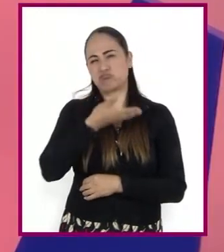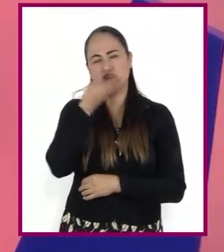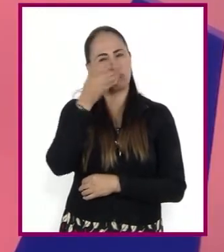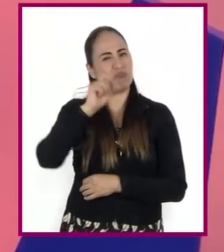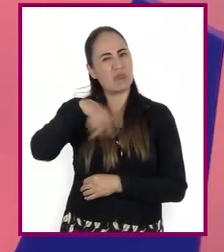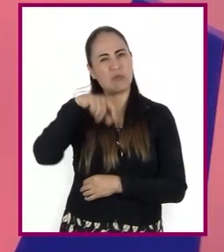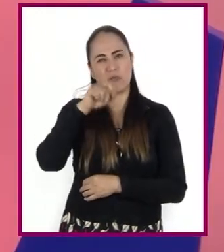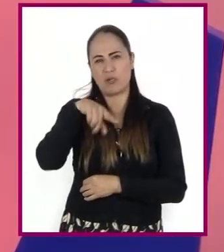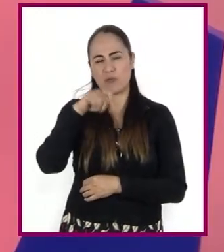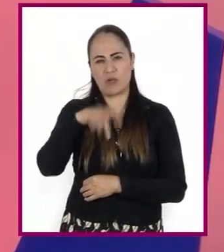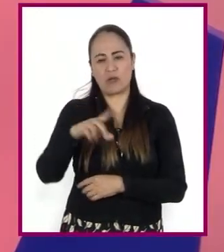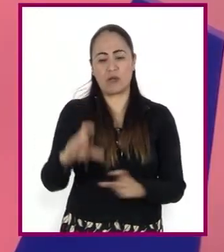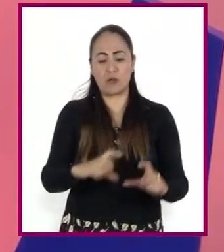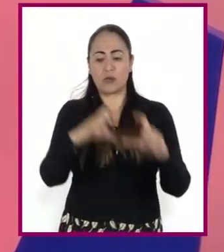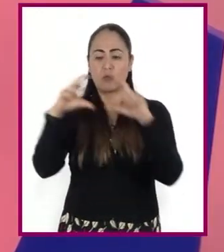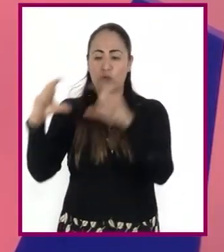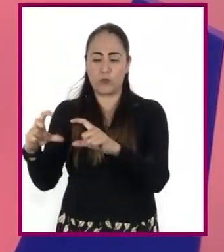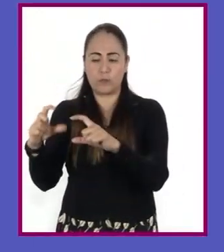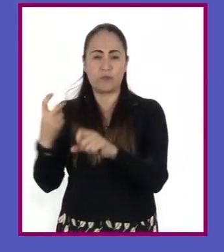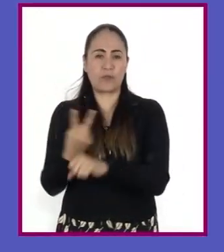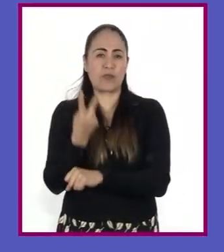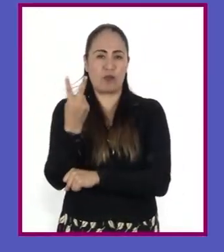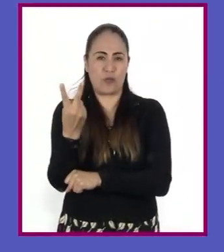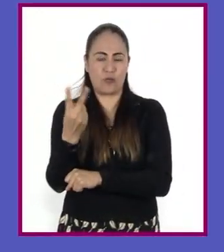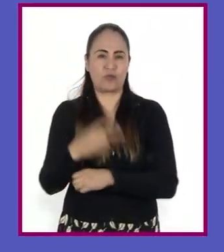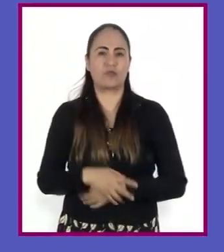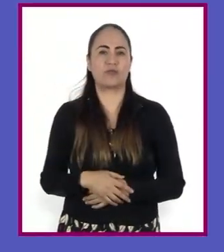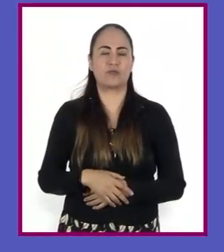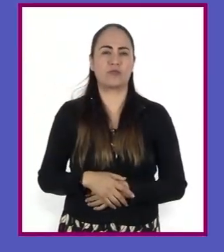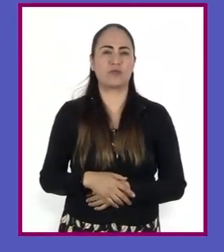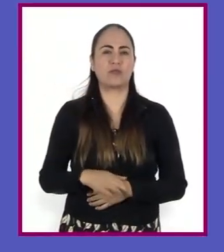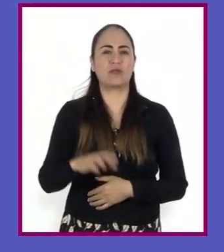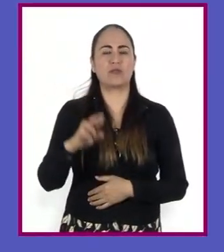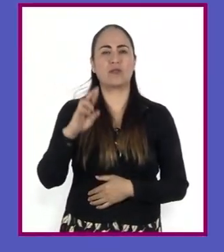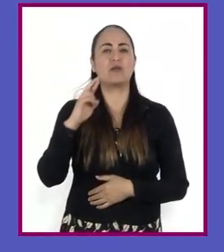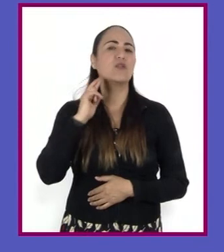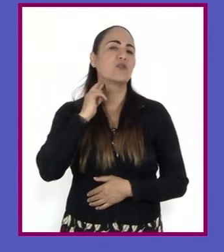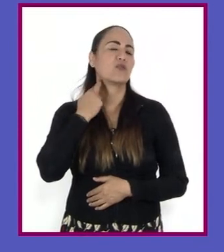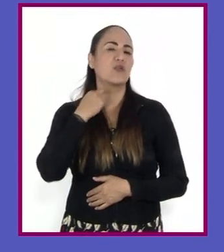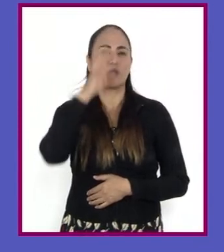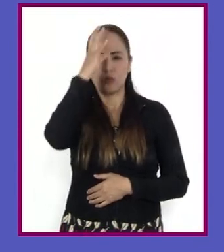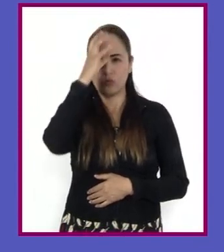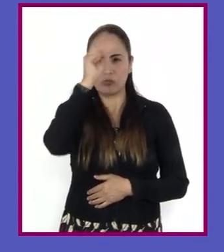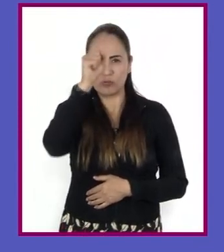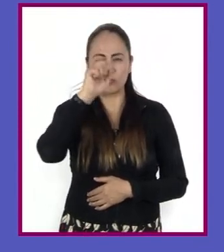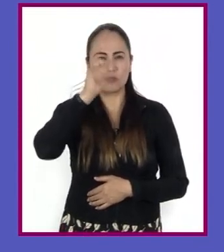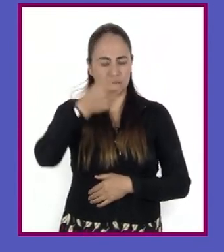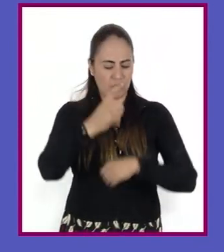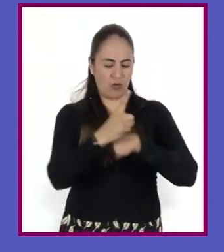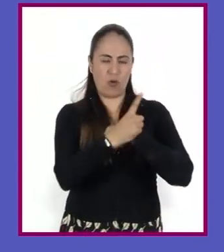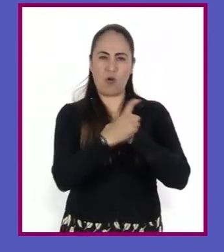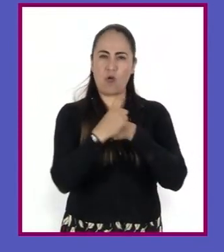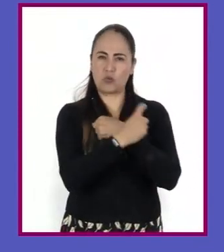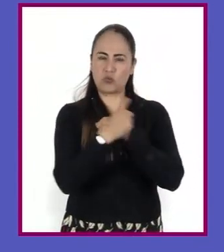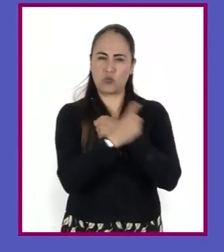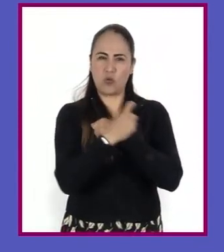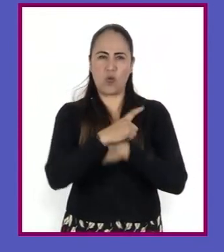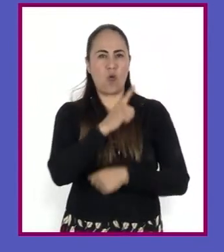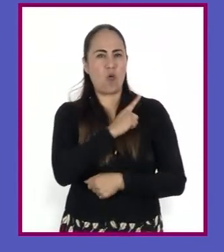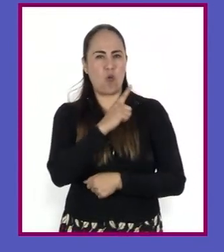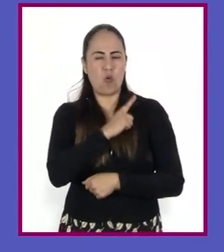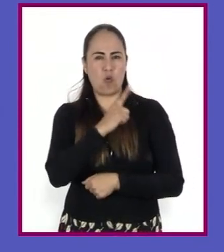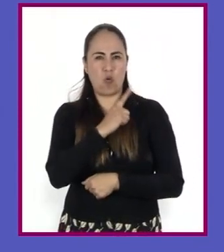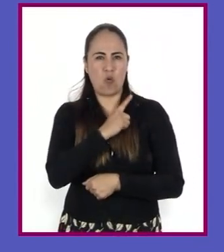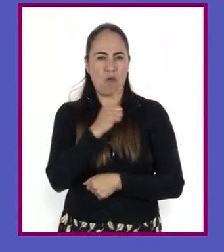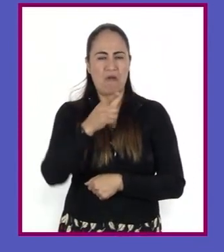Del texto 2. Una definición más exacta del término robot podría ser autómata, programable, capaz de llevar a